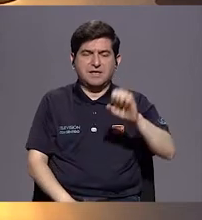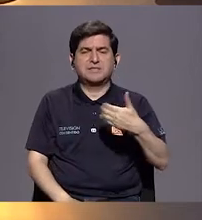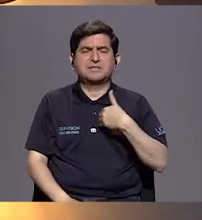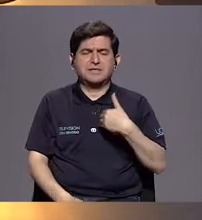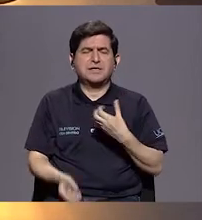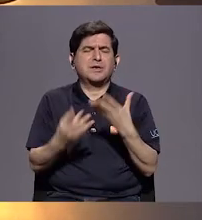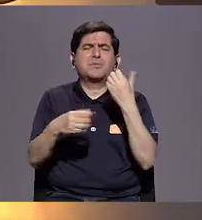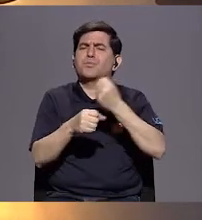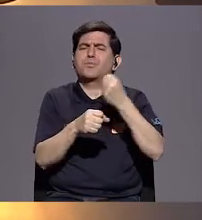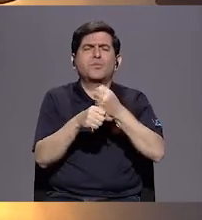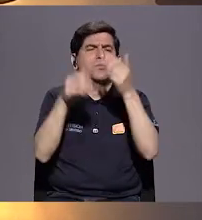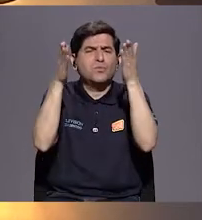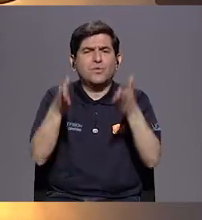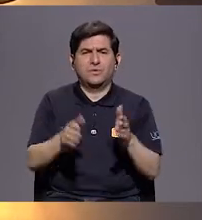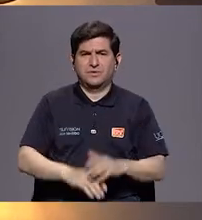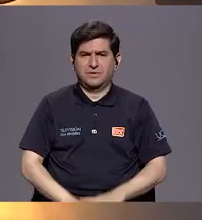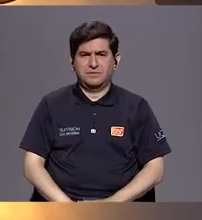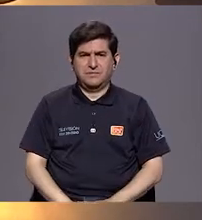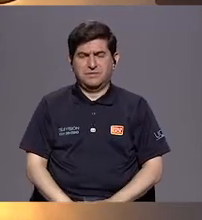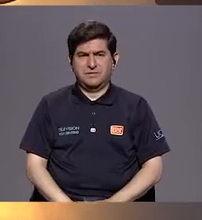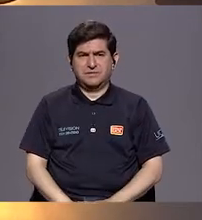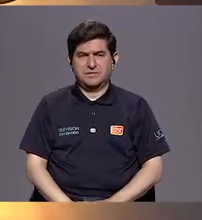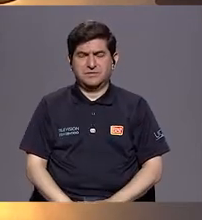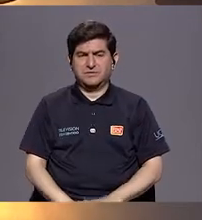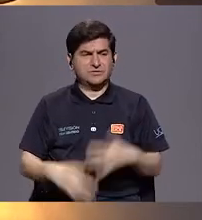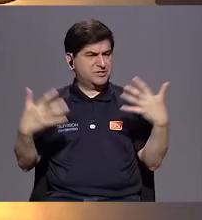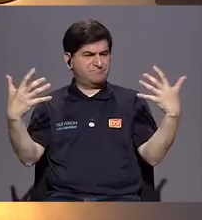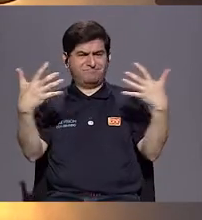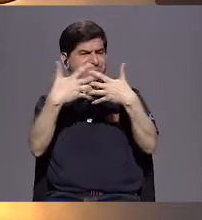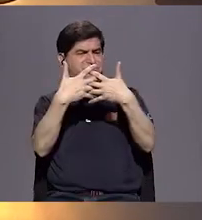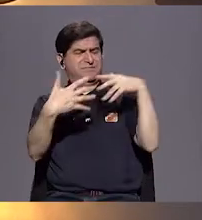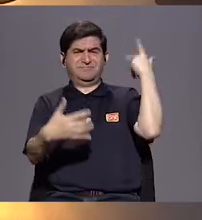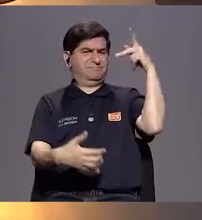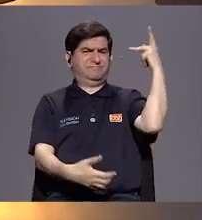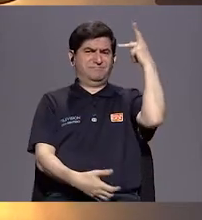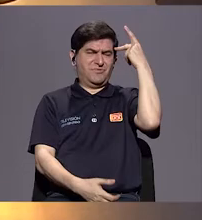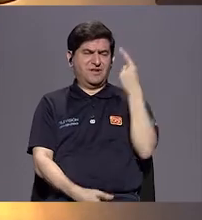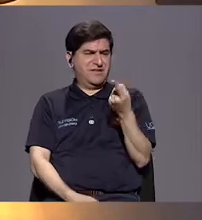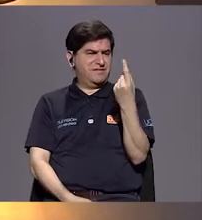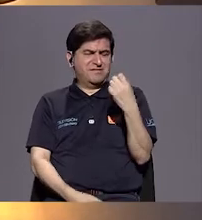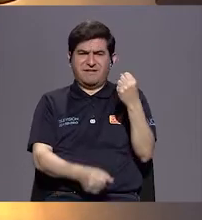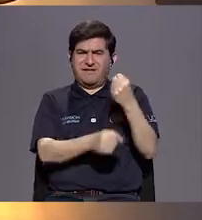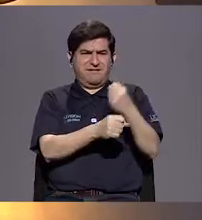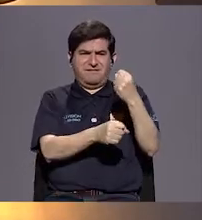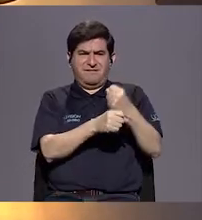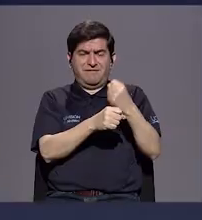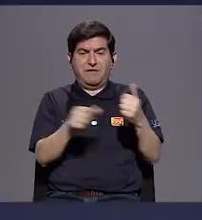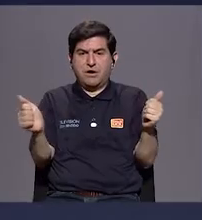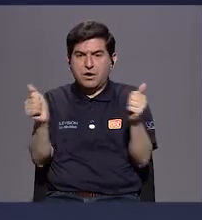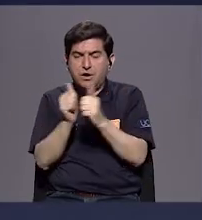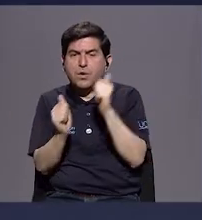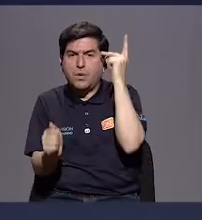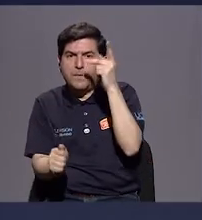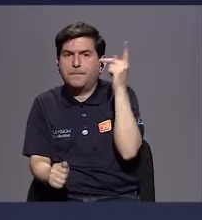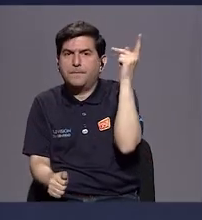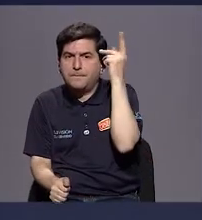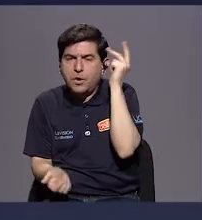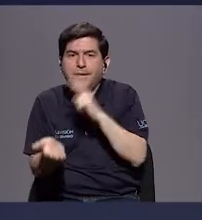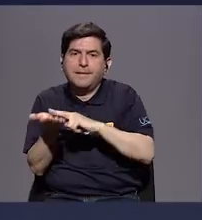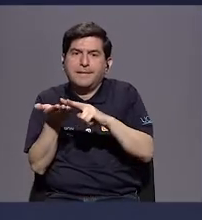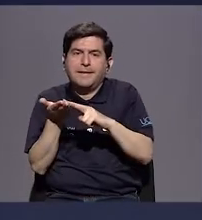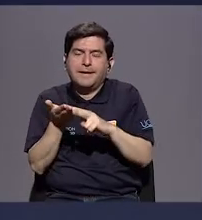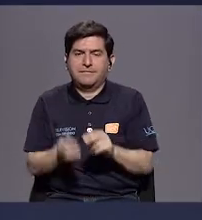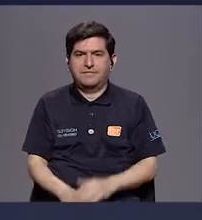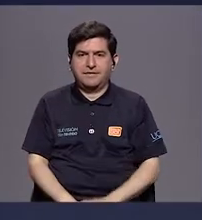muchos empleados. Entonces, no es congruente esa política de desempleo con una política verde